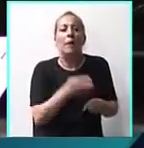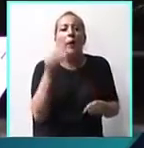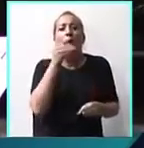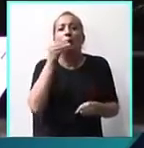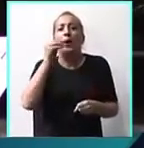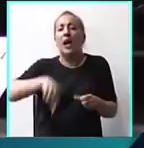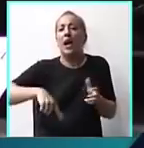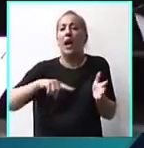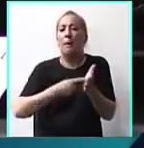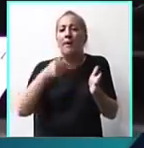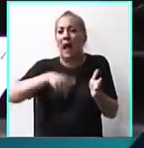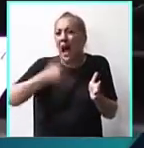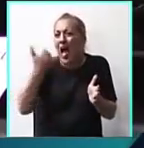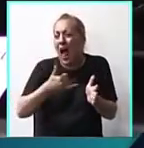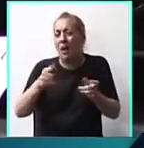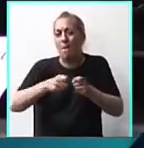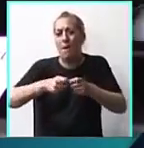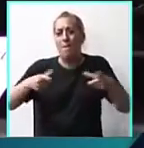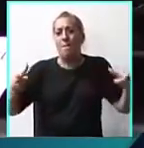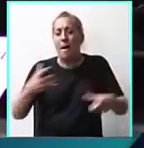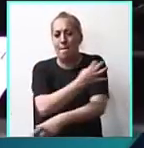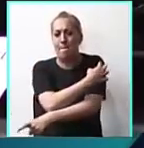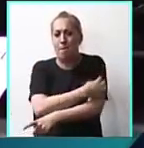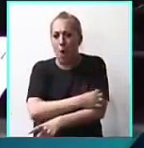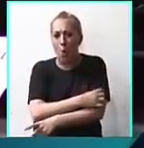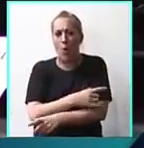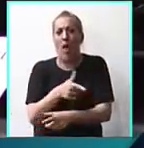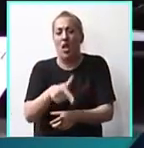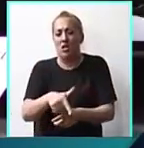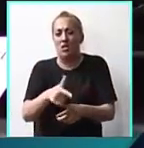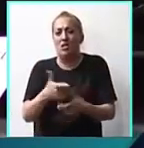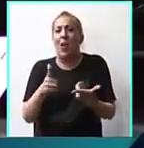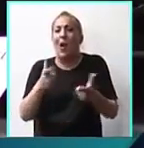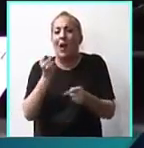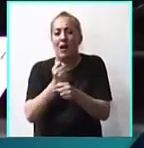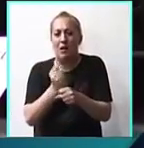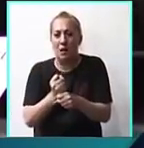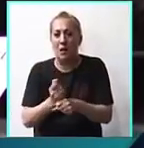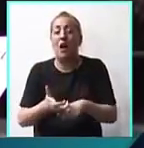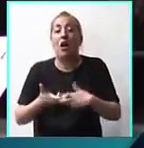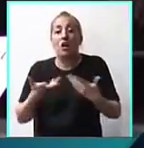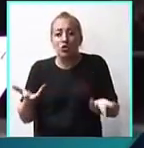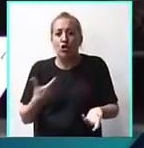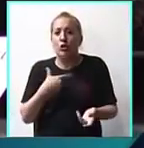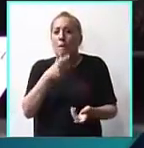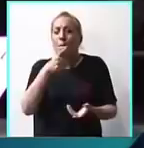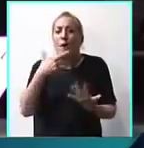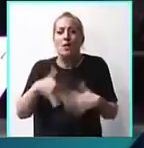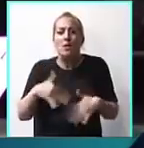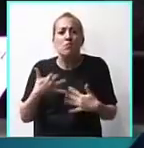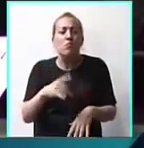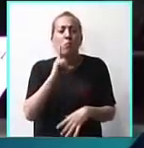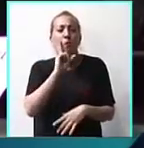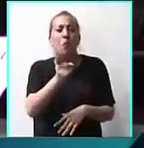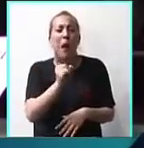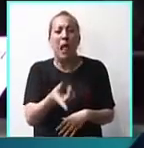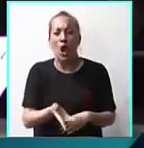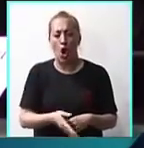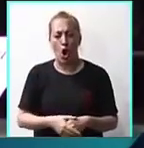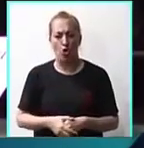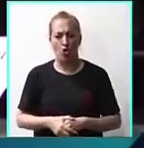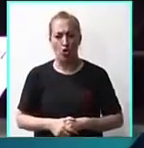de Buenos Aires cada día crece más la pobreza y la precariedad laboral. Entonces, me parece sumamente peligroso